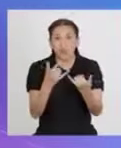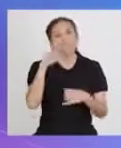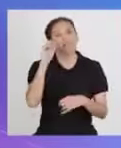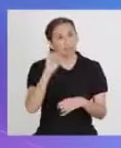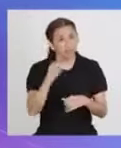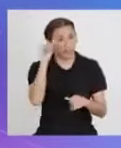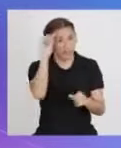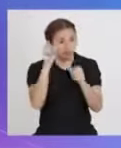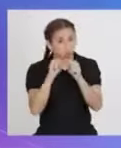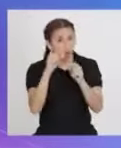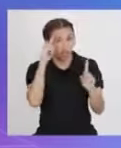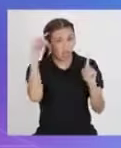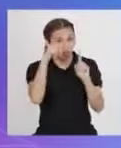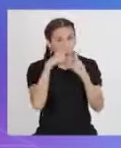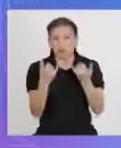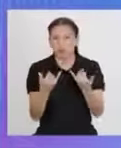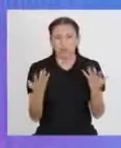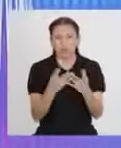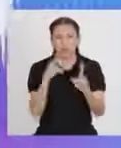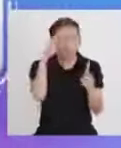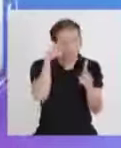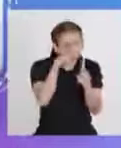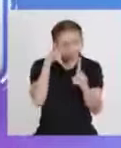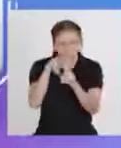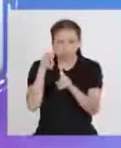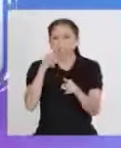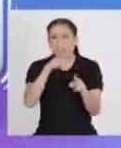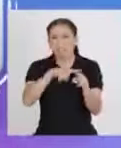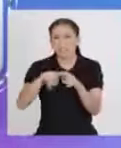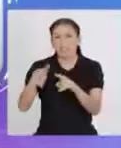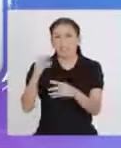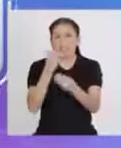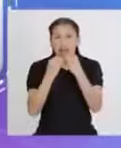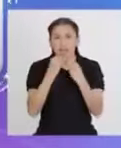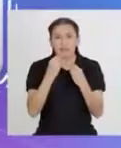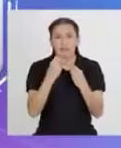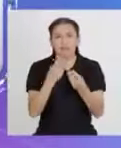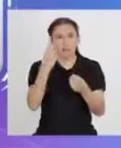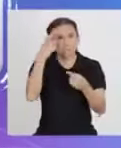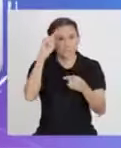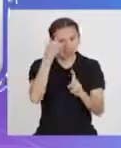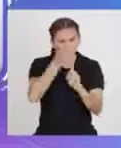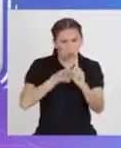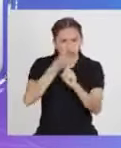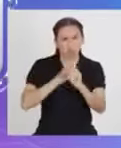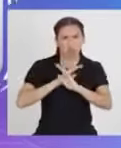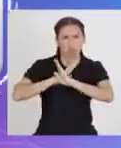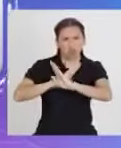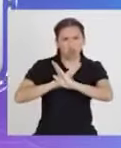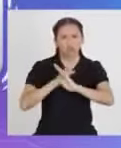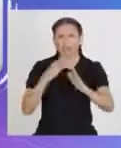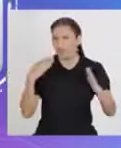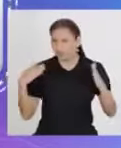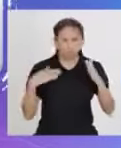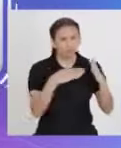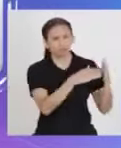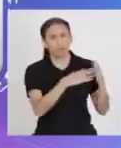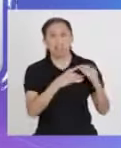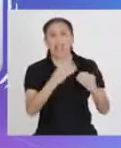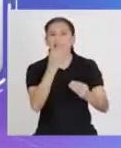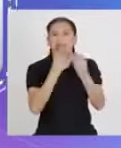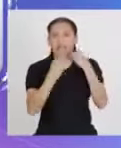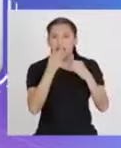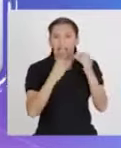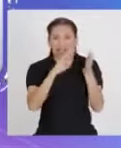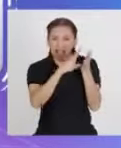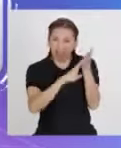Recuerden que nuestro propósito es identificar los alimentos necesarios para luchar contra la anemia y compartir la